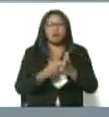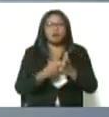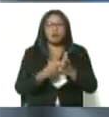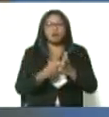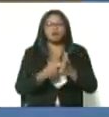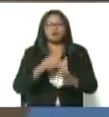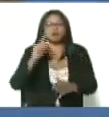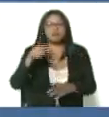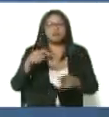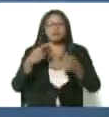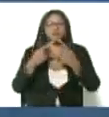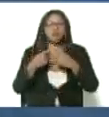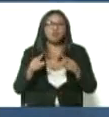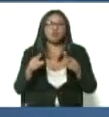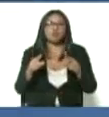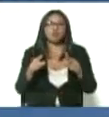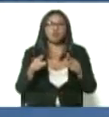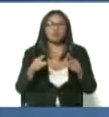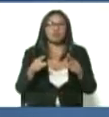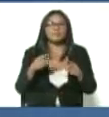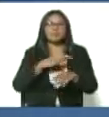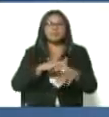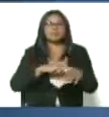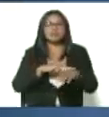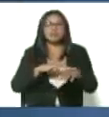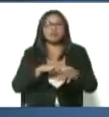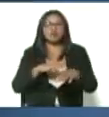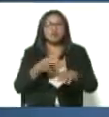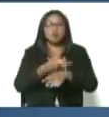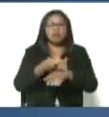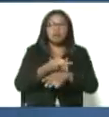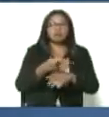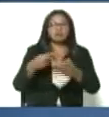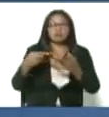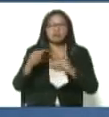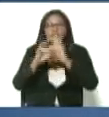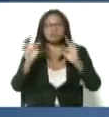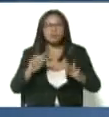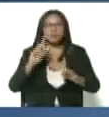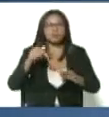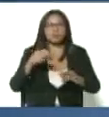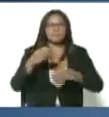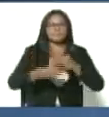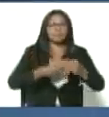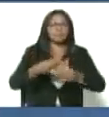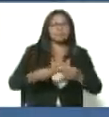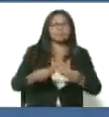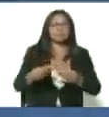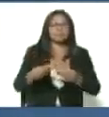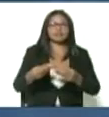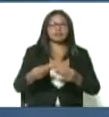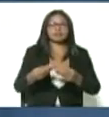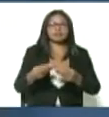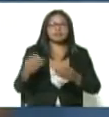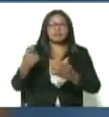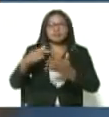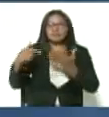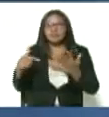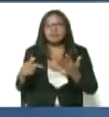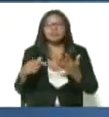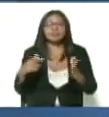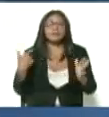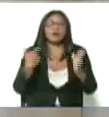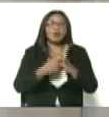sino también el ministerio nuestro gobierno nacional está haciendo otros trámites para acercar otras vacunas